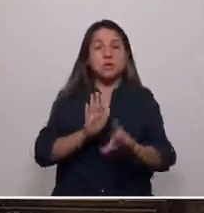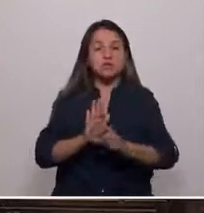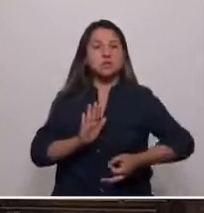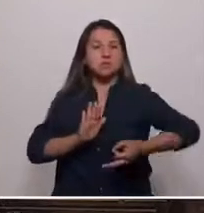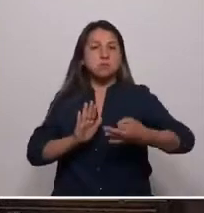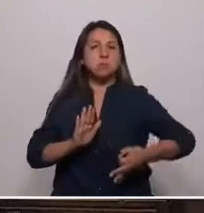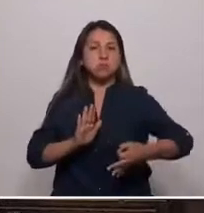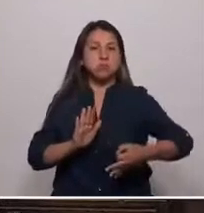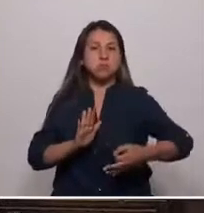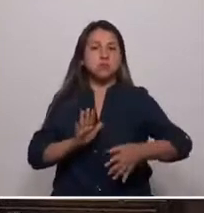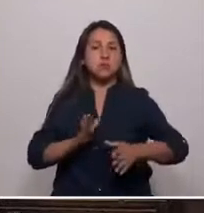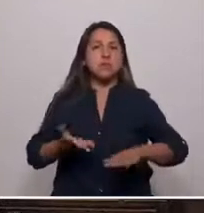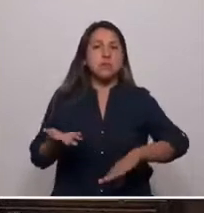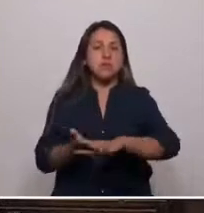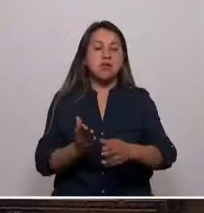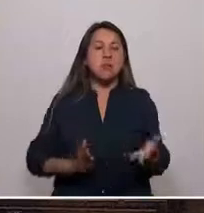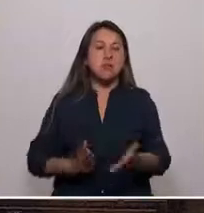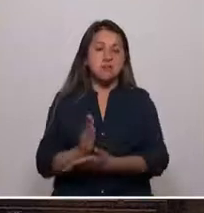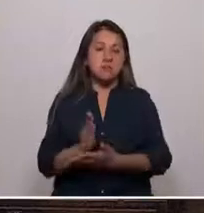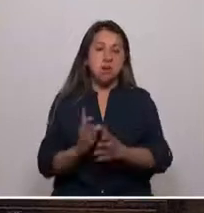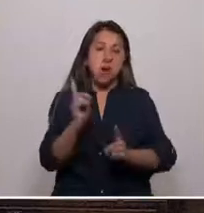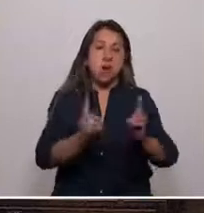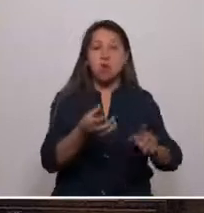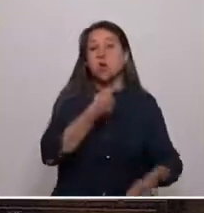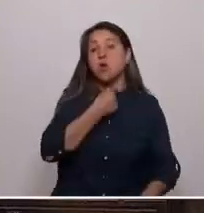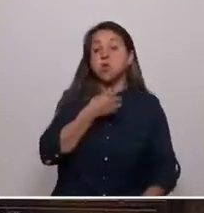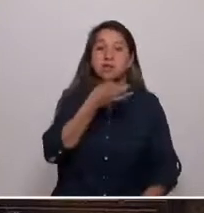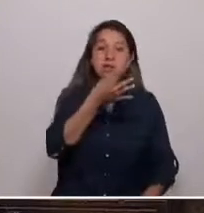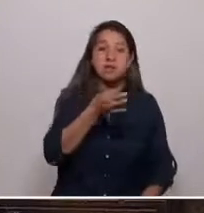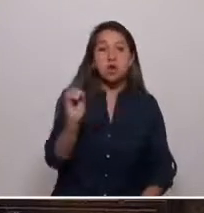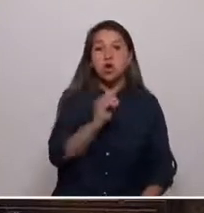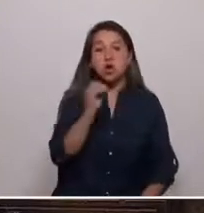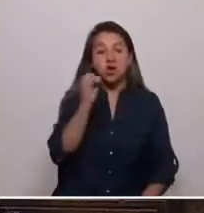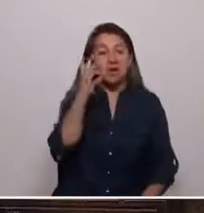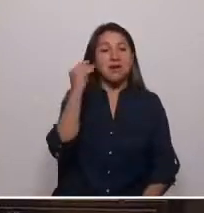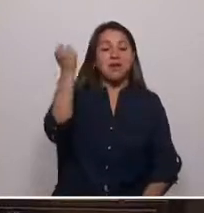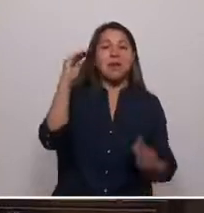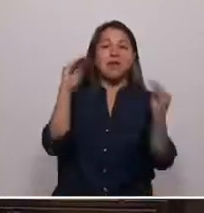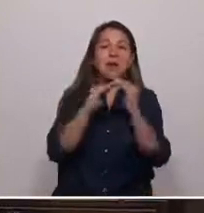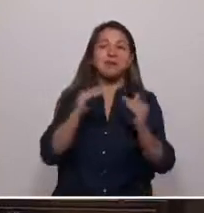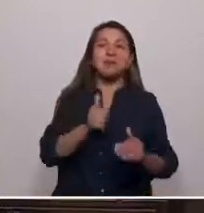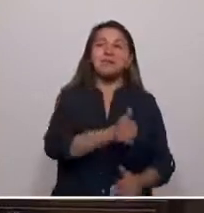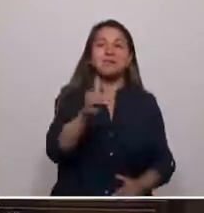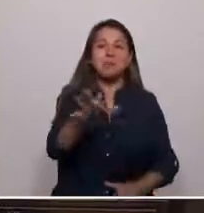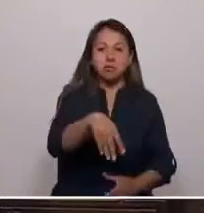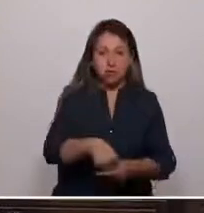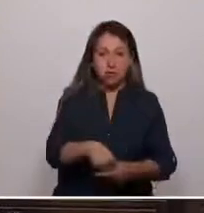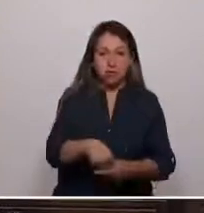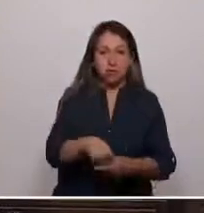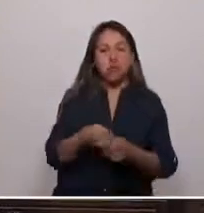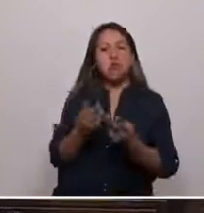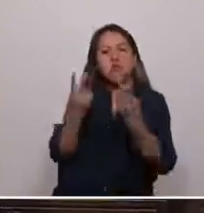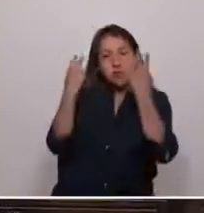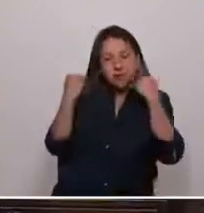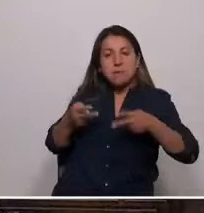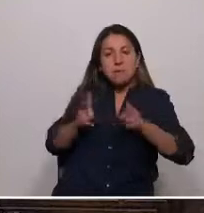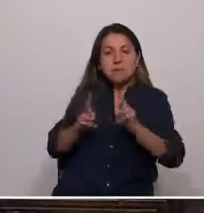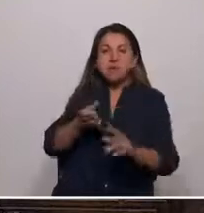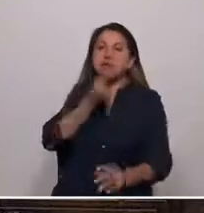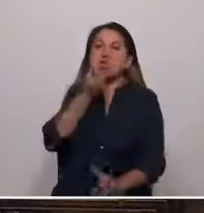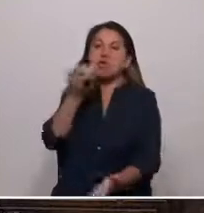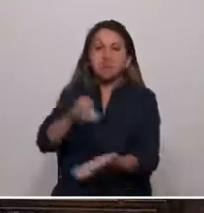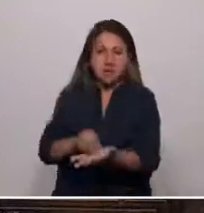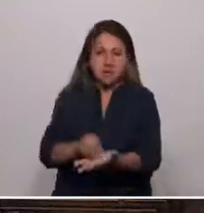en su origen, como a varios les gusta decir, o de crear la casa de todos. Con humildad me permito dejar constancia que estas